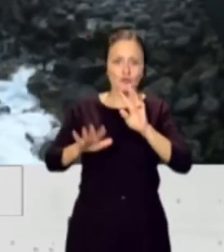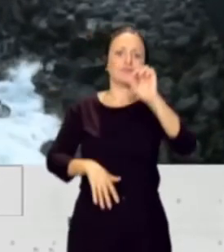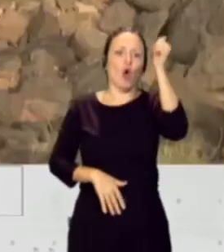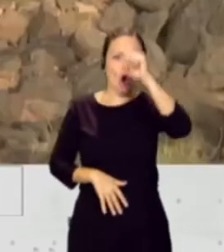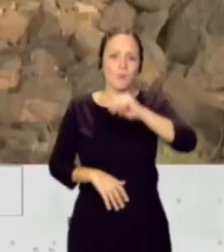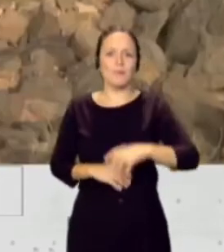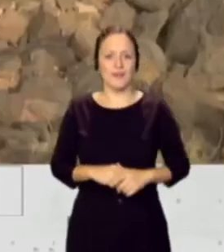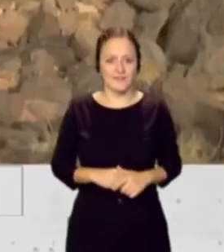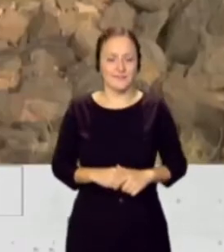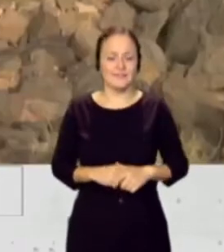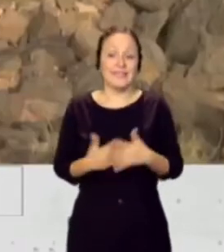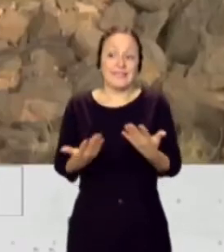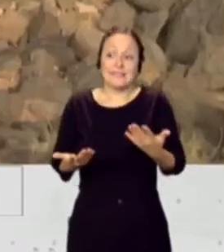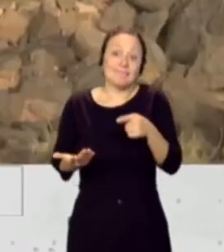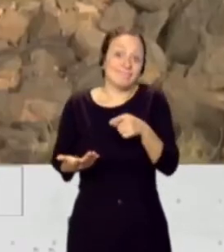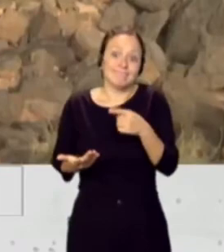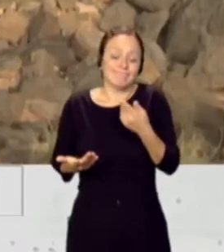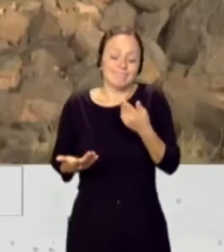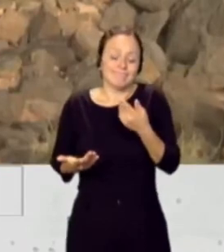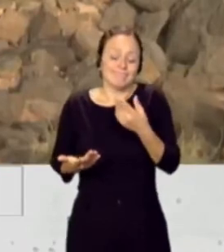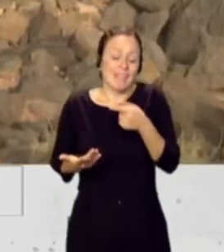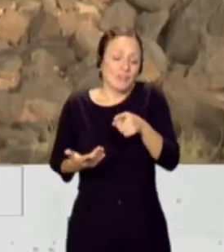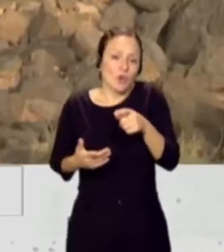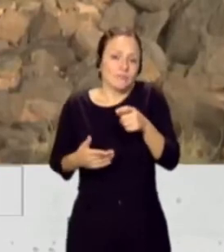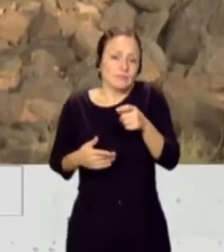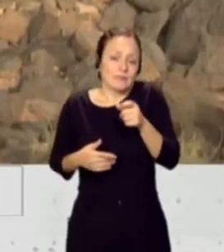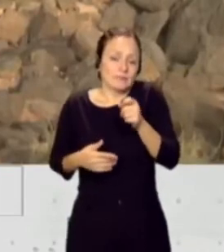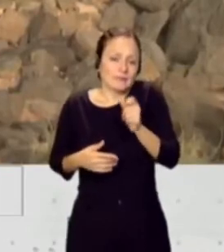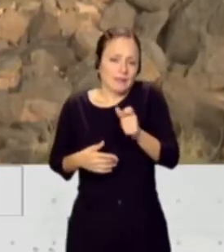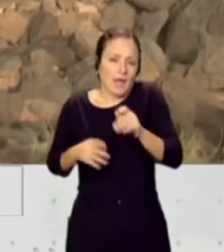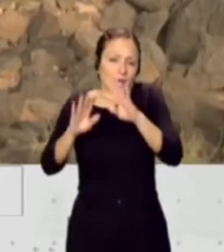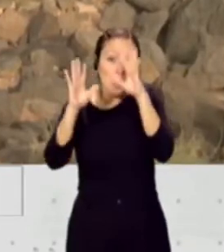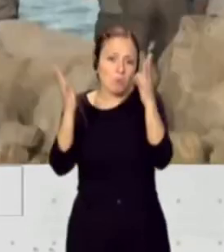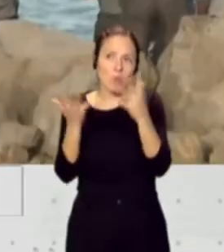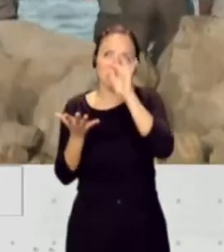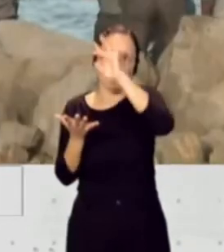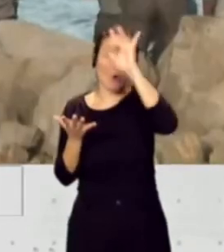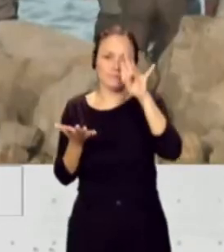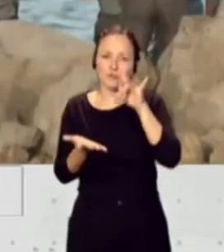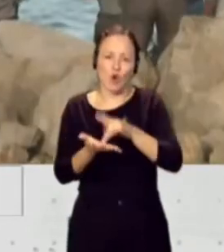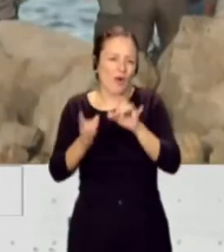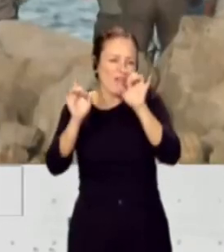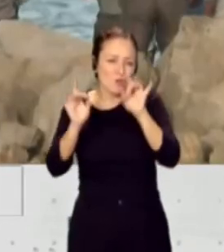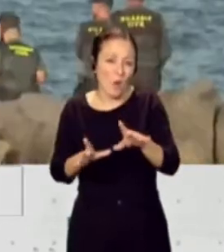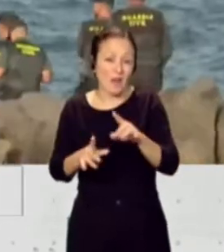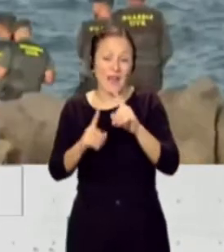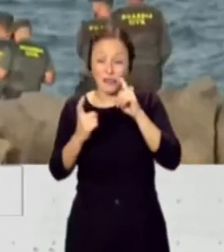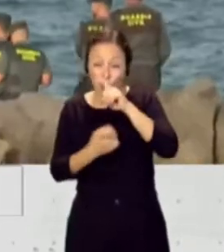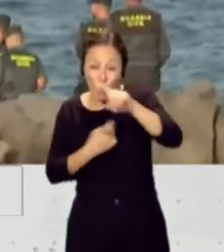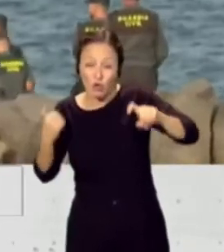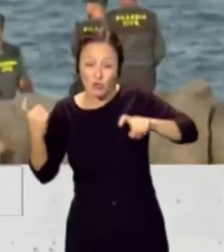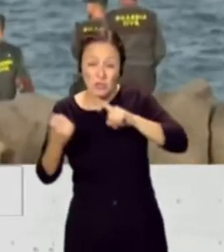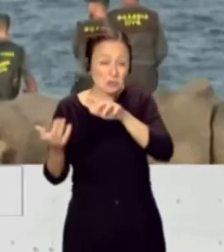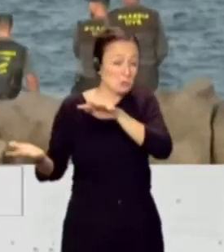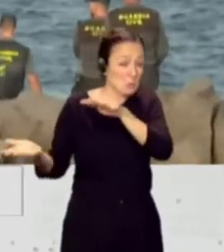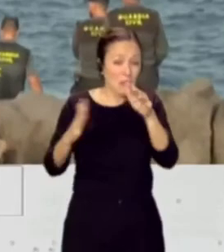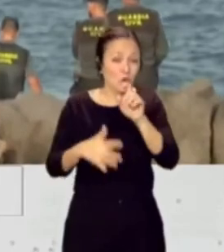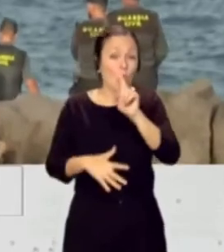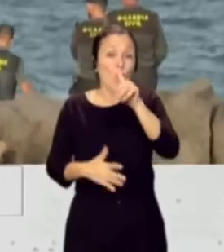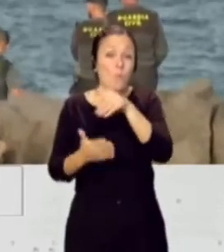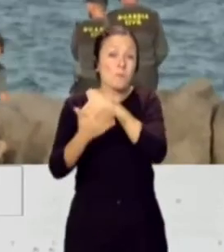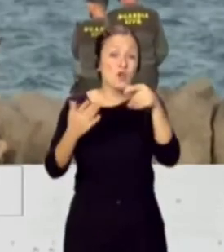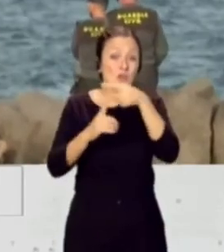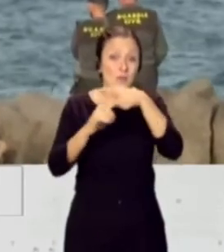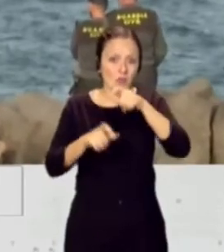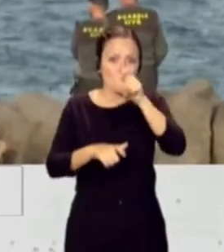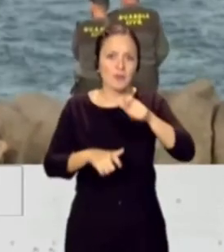Una tónica que se establece a nivel mundial, donde cada año calculamos que fallecen ahogadas alrededor de un millón y